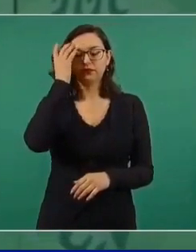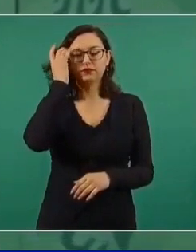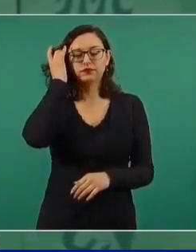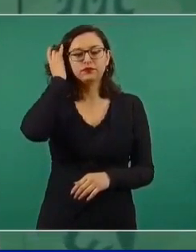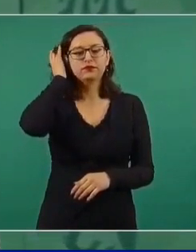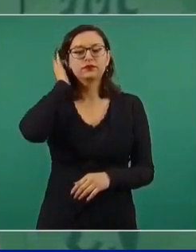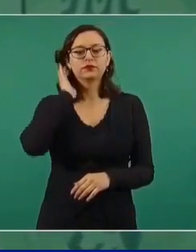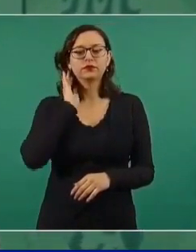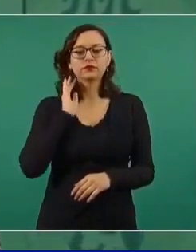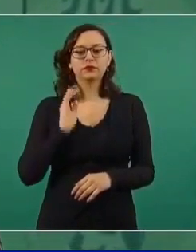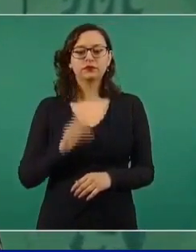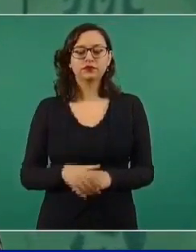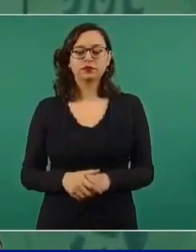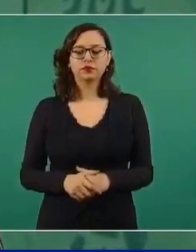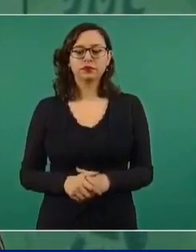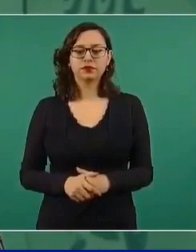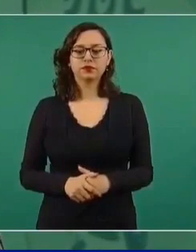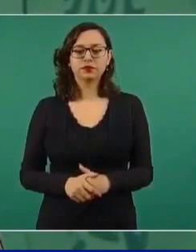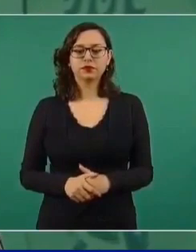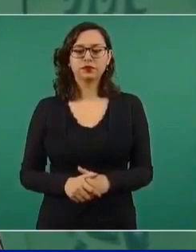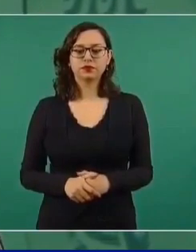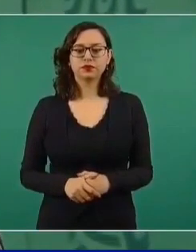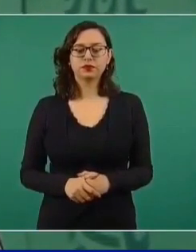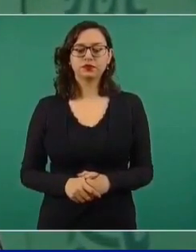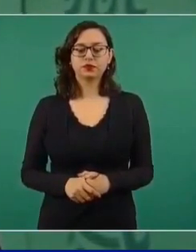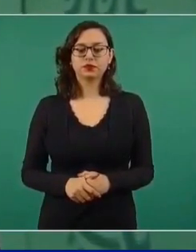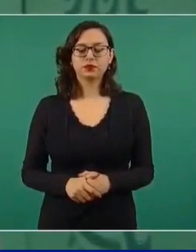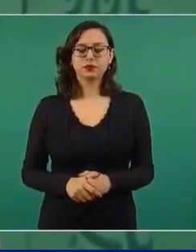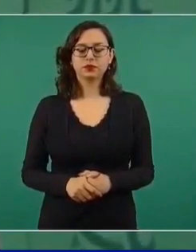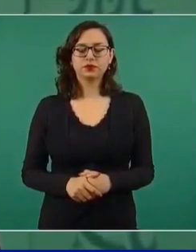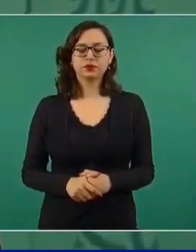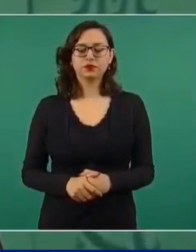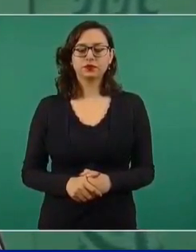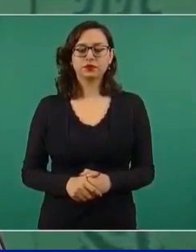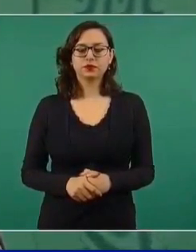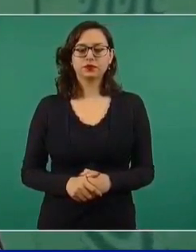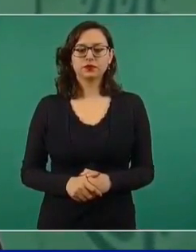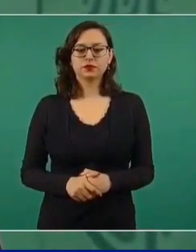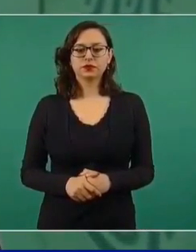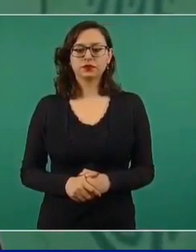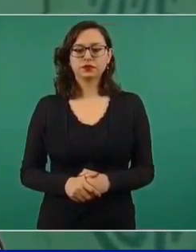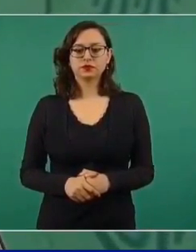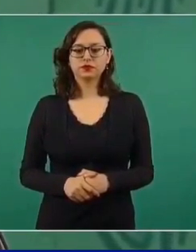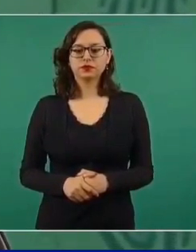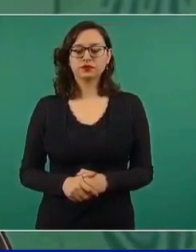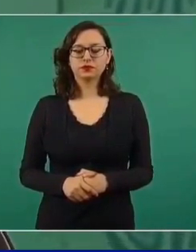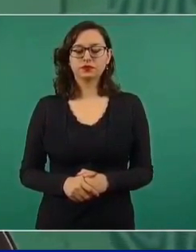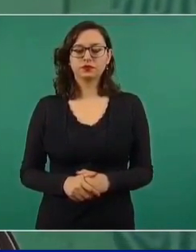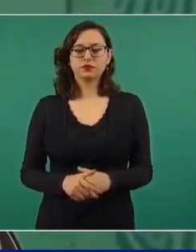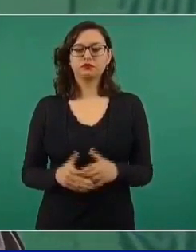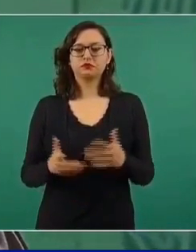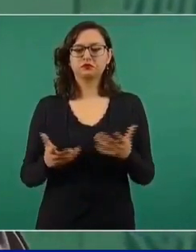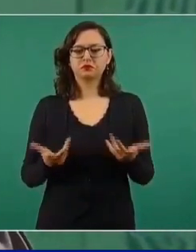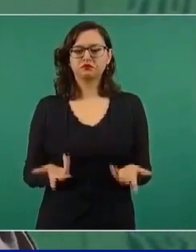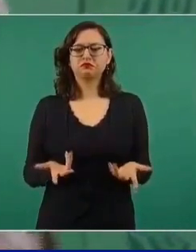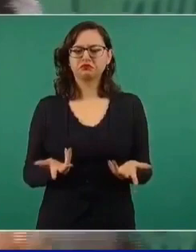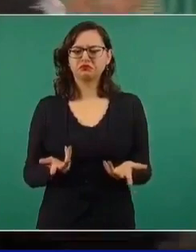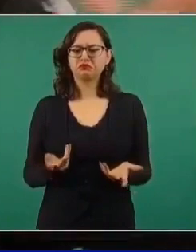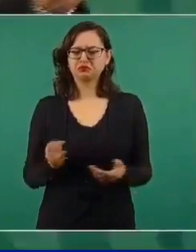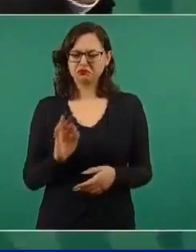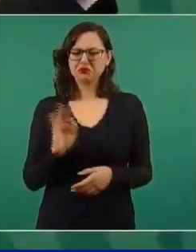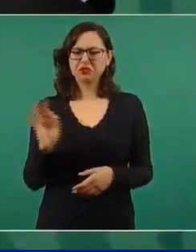puede ser que se hayan cometido errores, pero